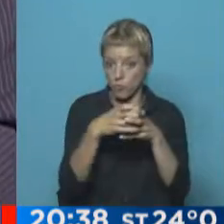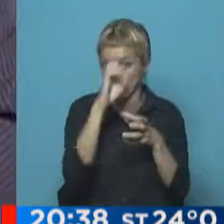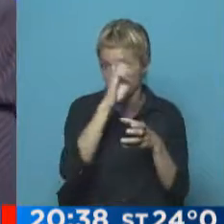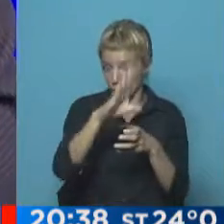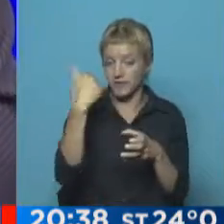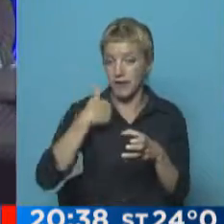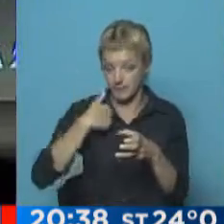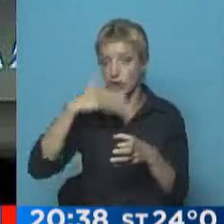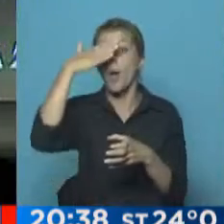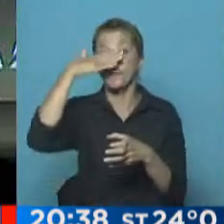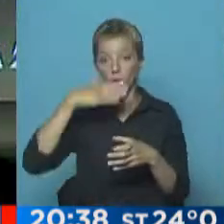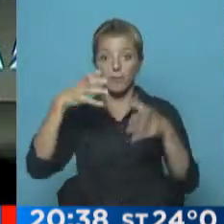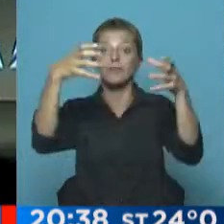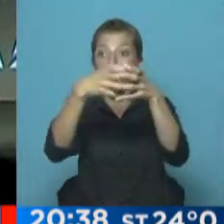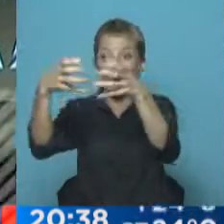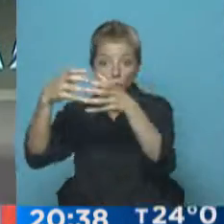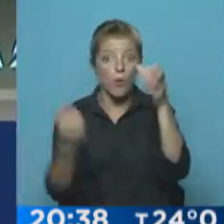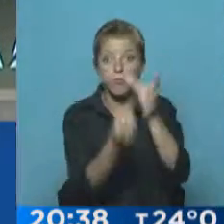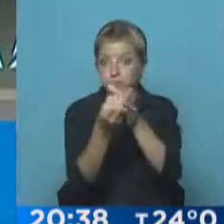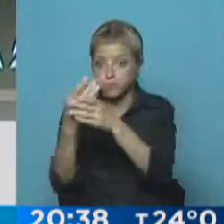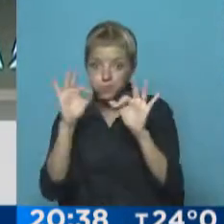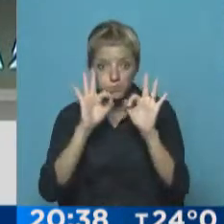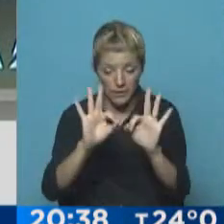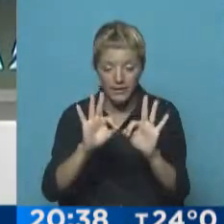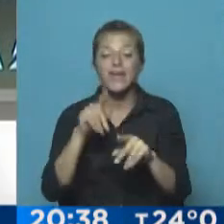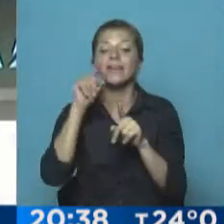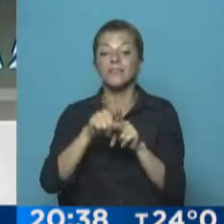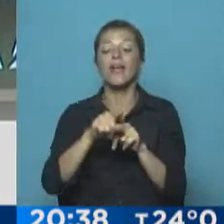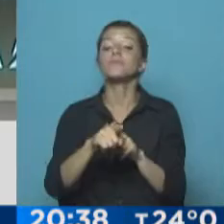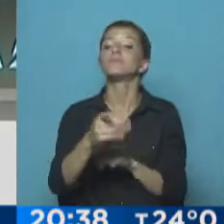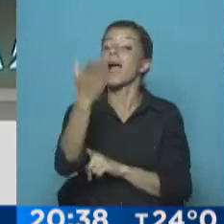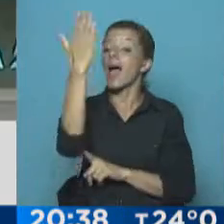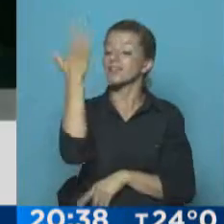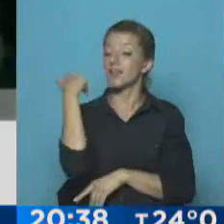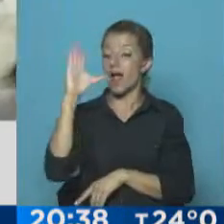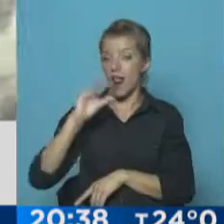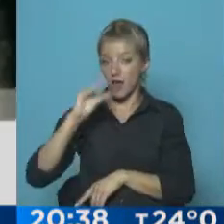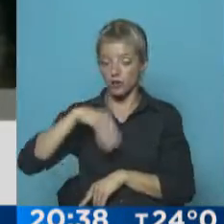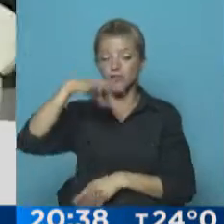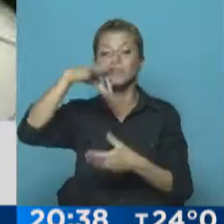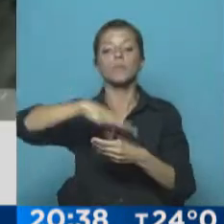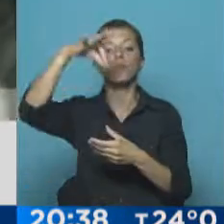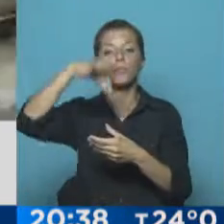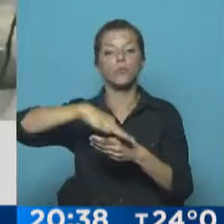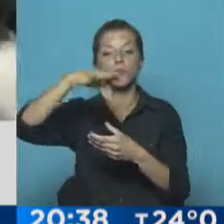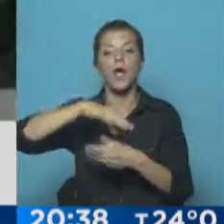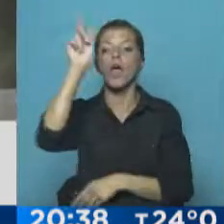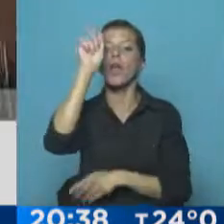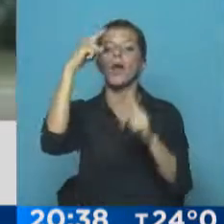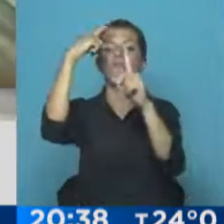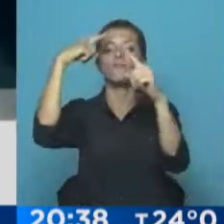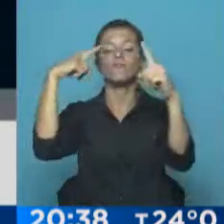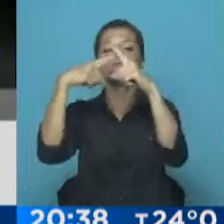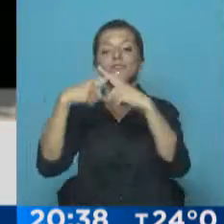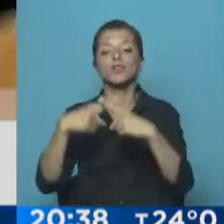después se forma el grupo. Y a partir de allí, anoche se sortió el calendario de esta Copa Libertadores donde